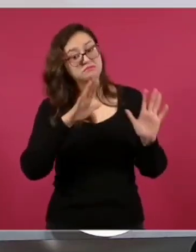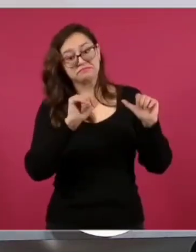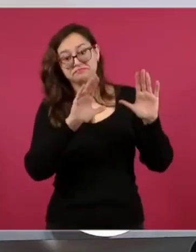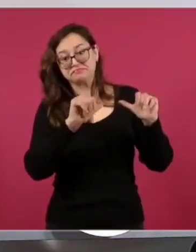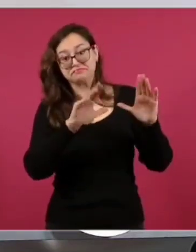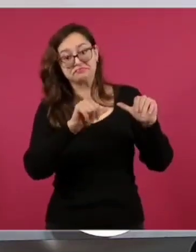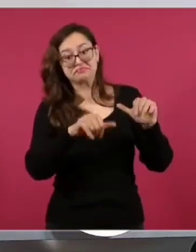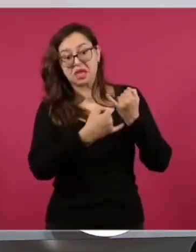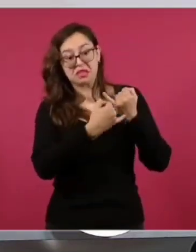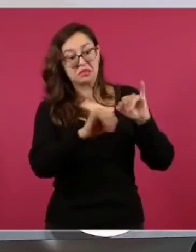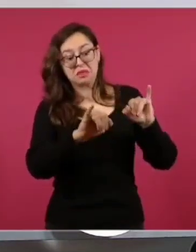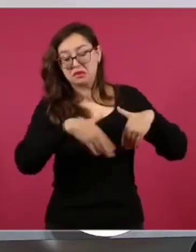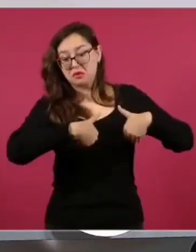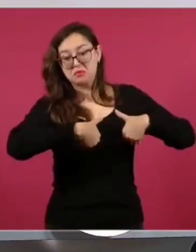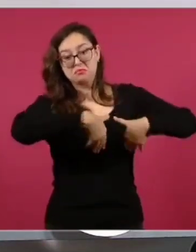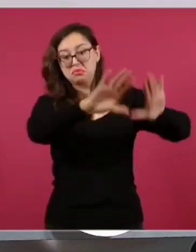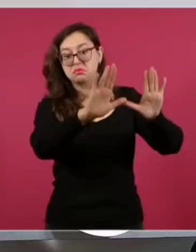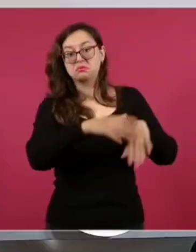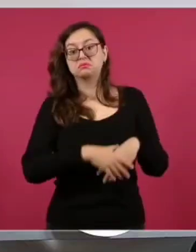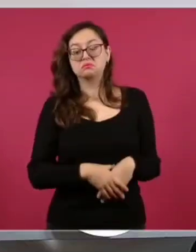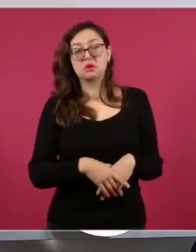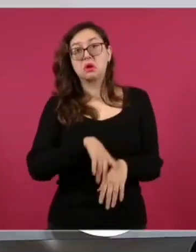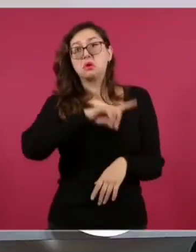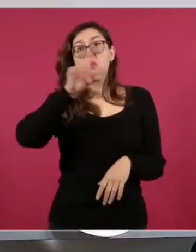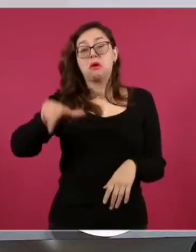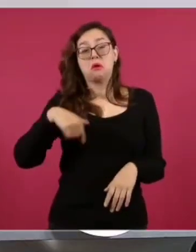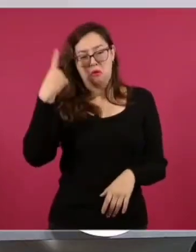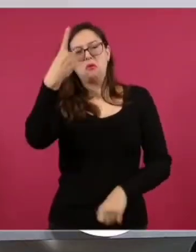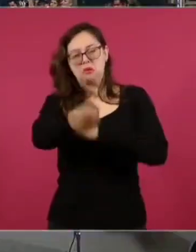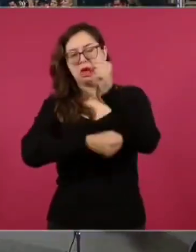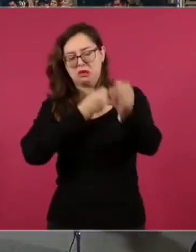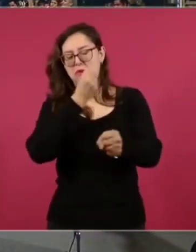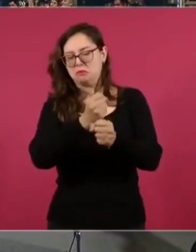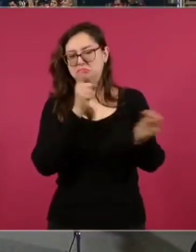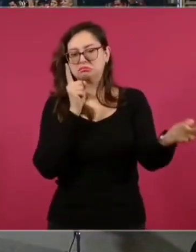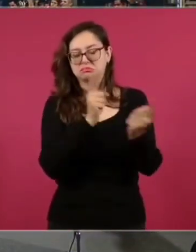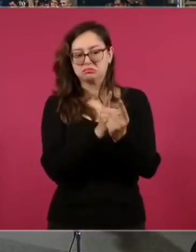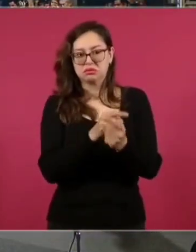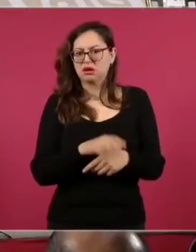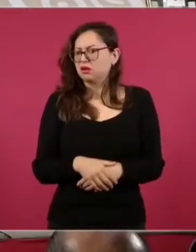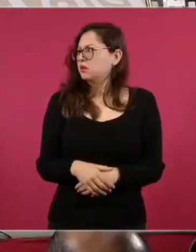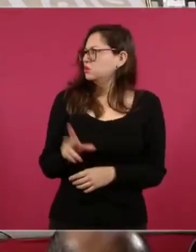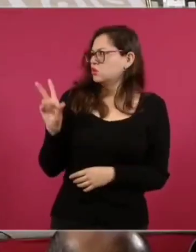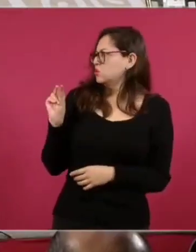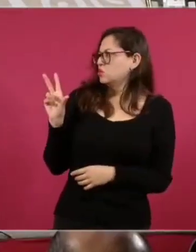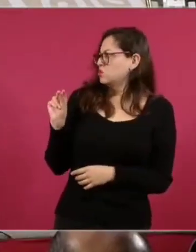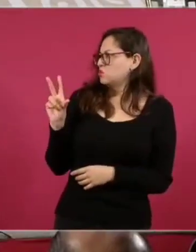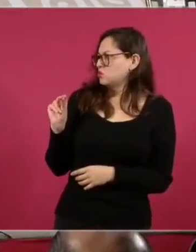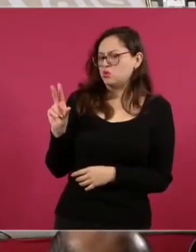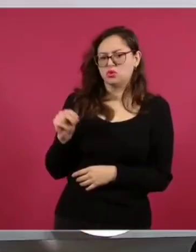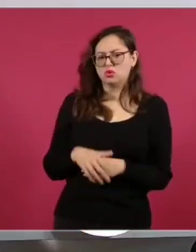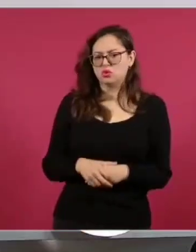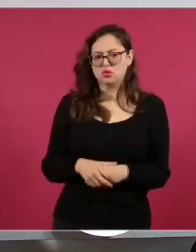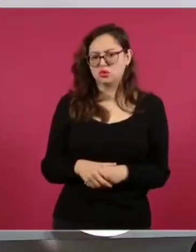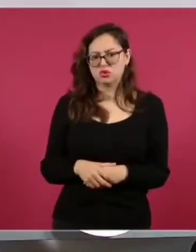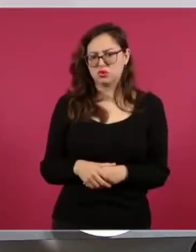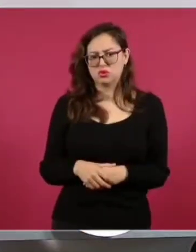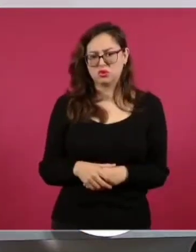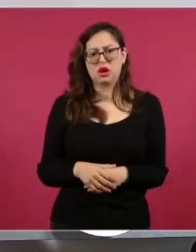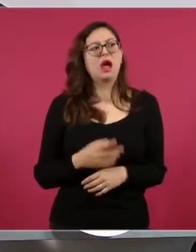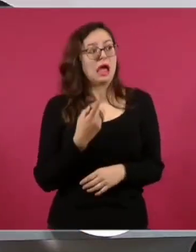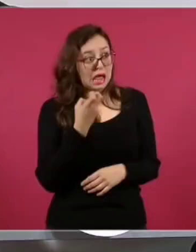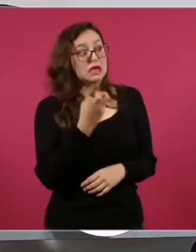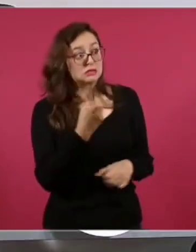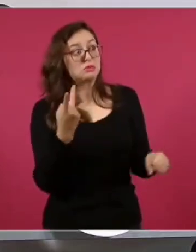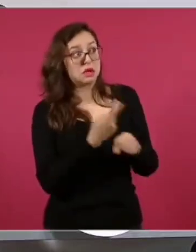si acaso, una vez al año. Ay, no. Sí, así pasa en algunos lugares.